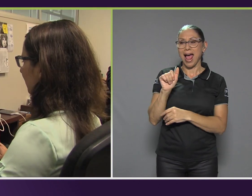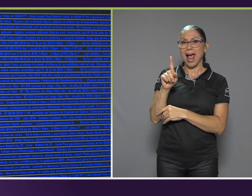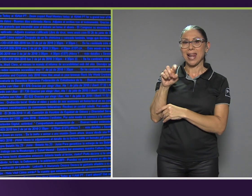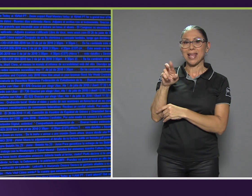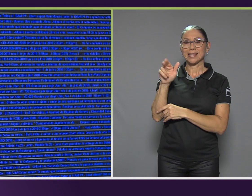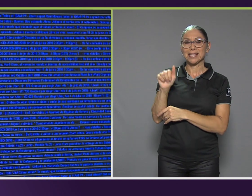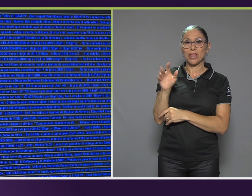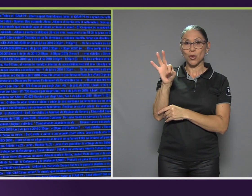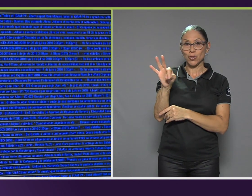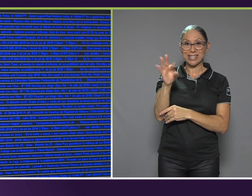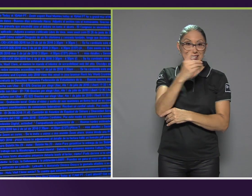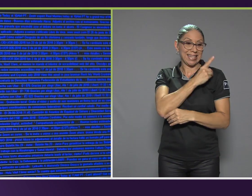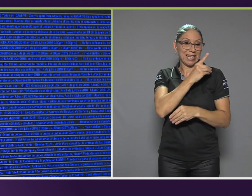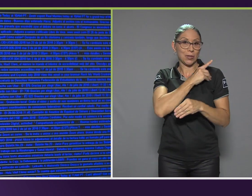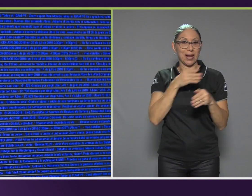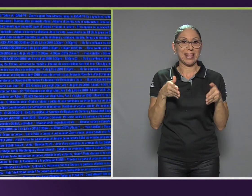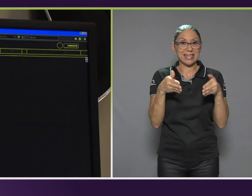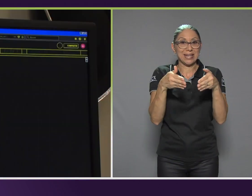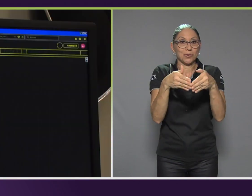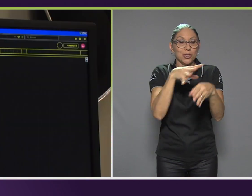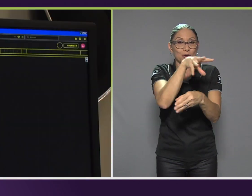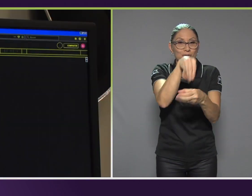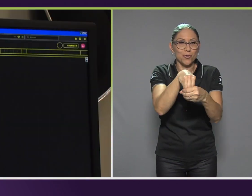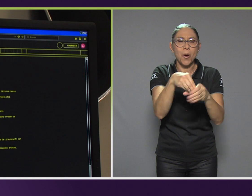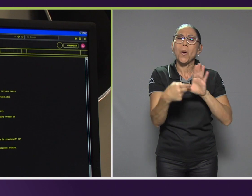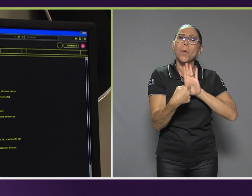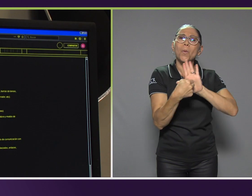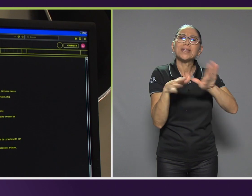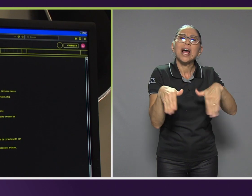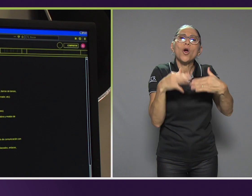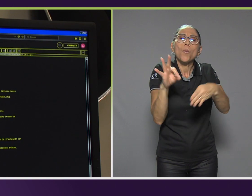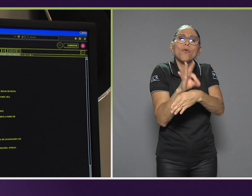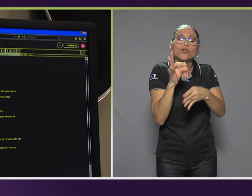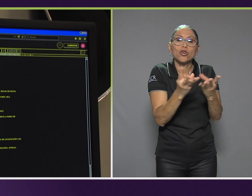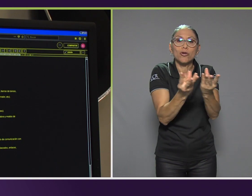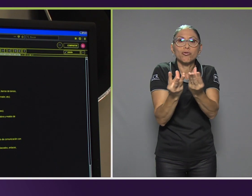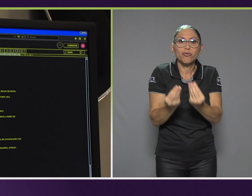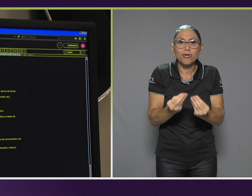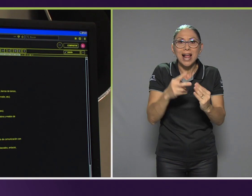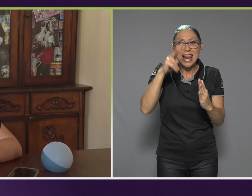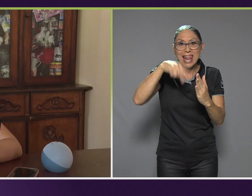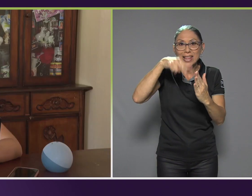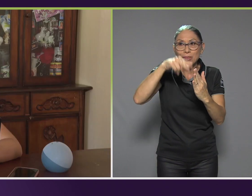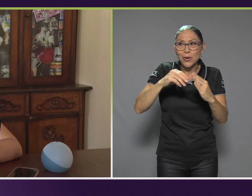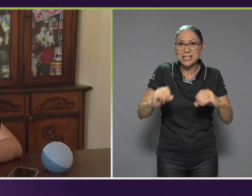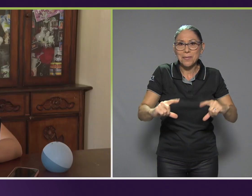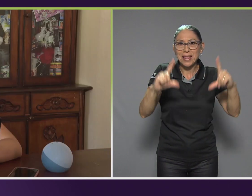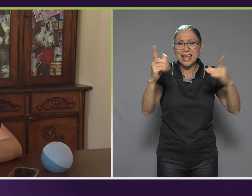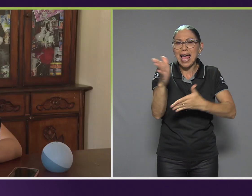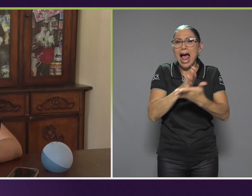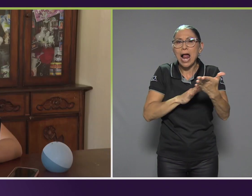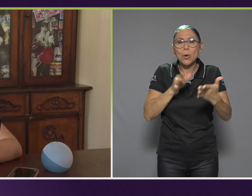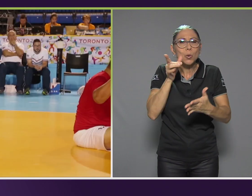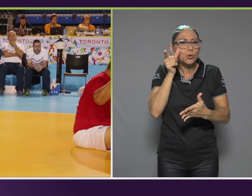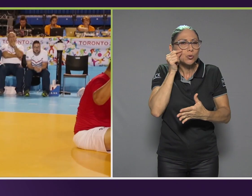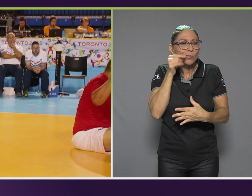directora del Rinconcito Inclusivo, nos muestra cómo funcionan los lectores de pantalla y algunos datos curiosos sobre estos.